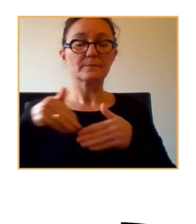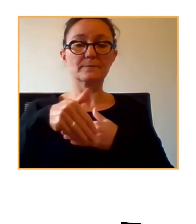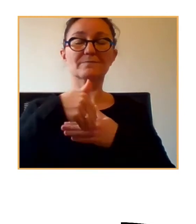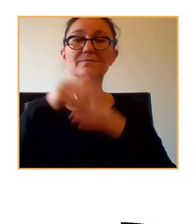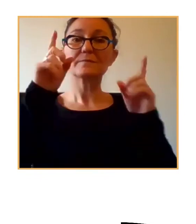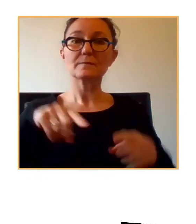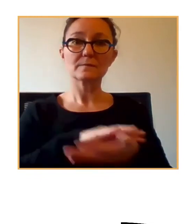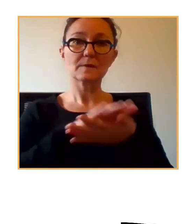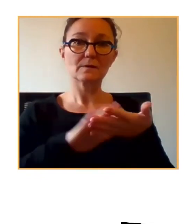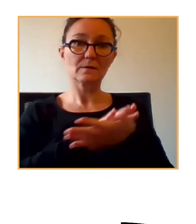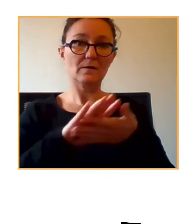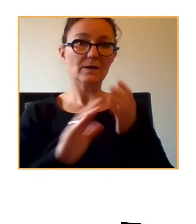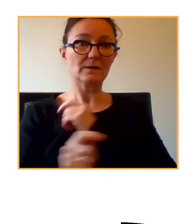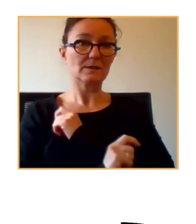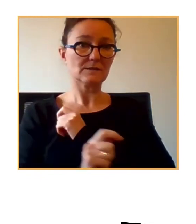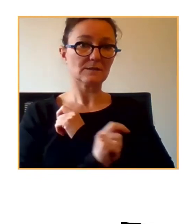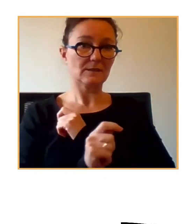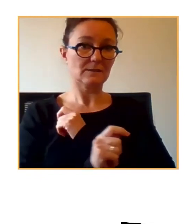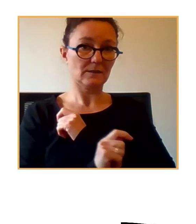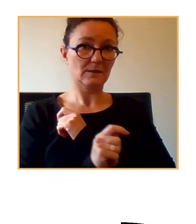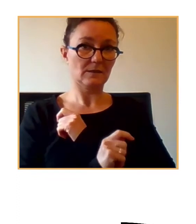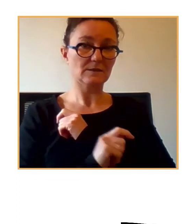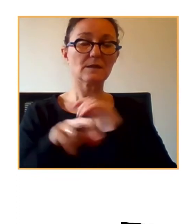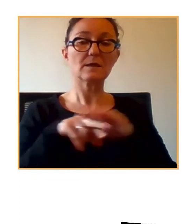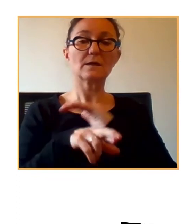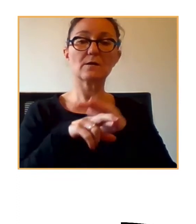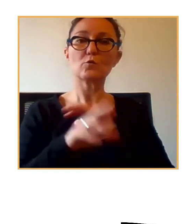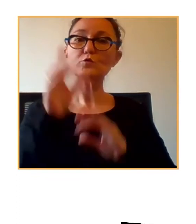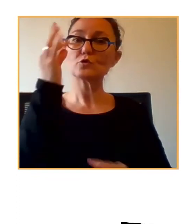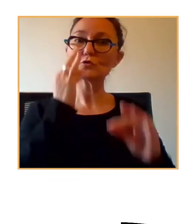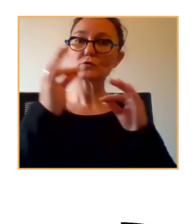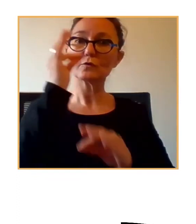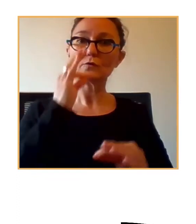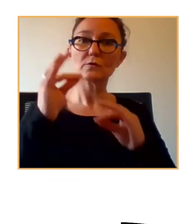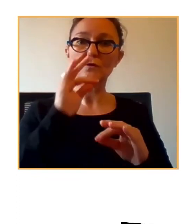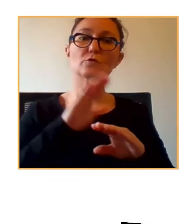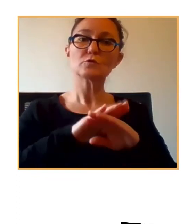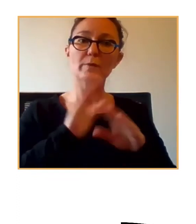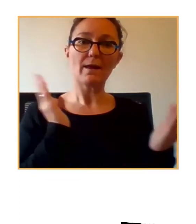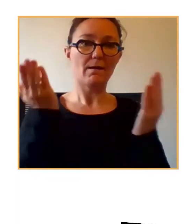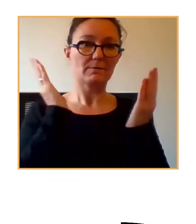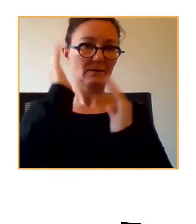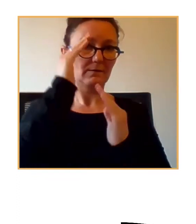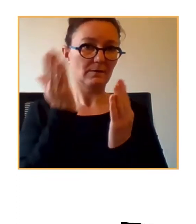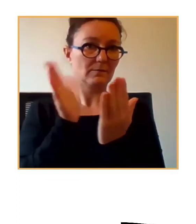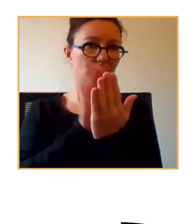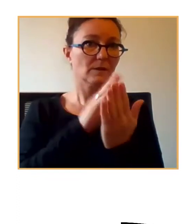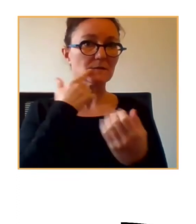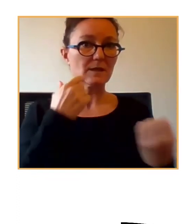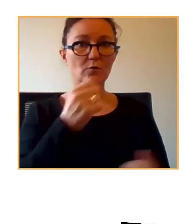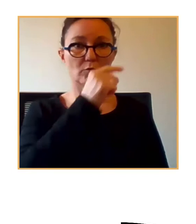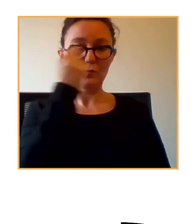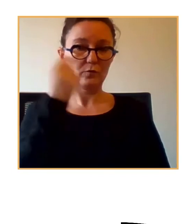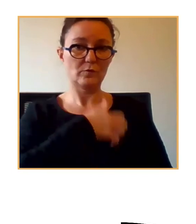además de algunas estrategias concretas y recursos que se han puesto en marcha para ello. Pero creo que la persona que